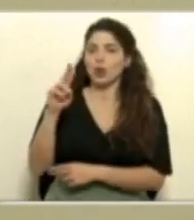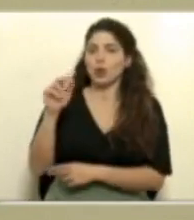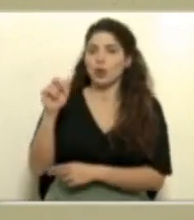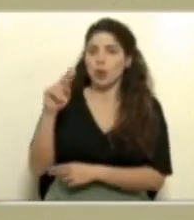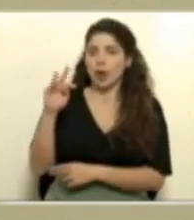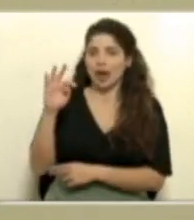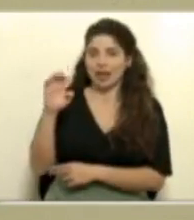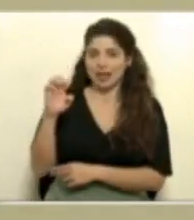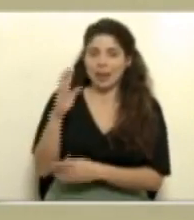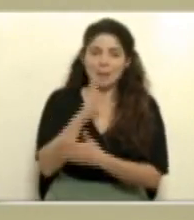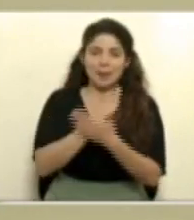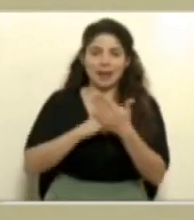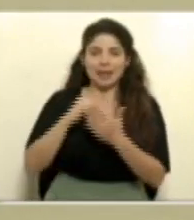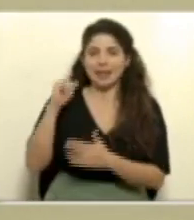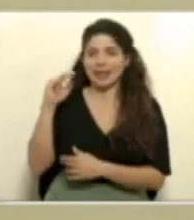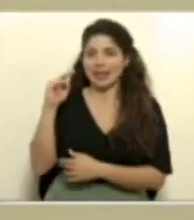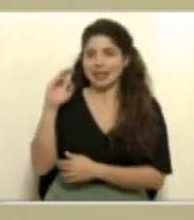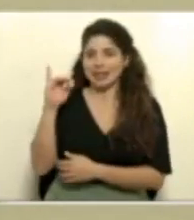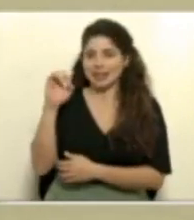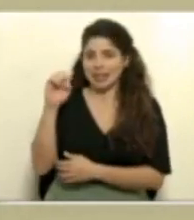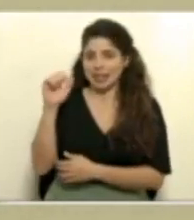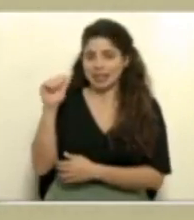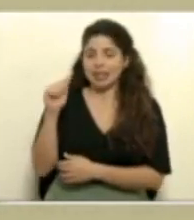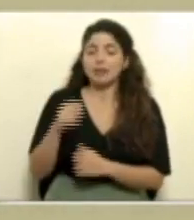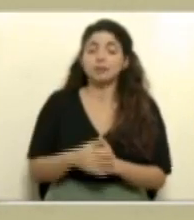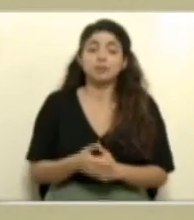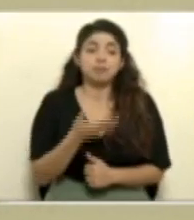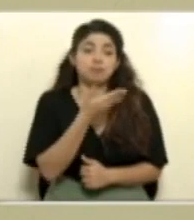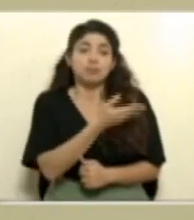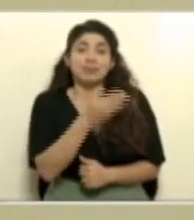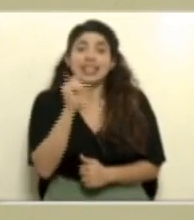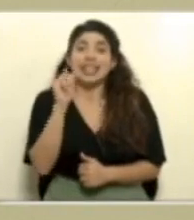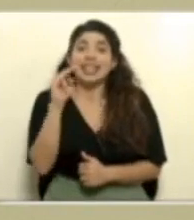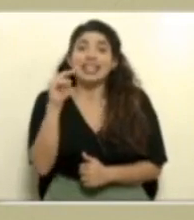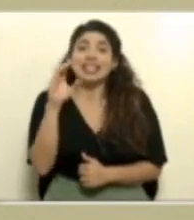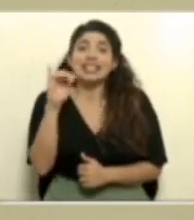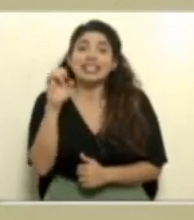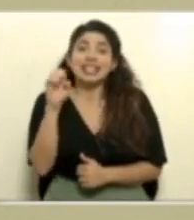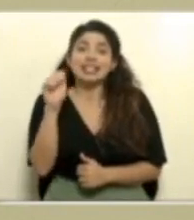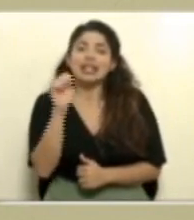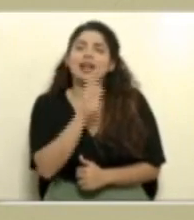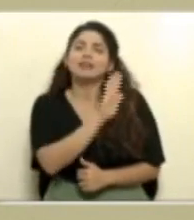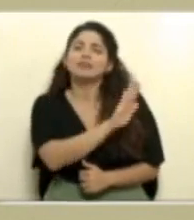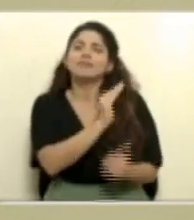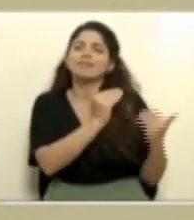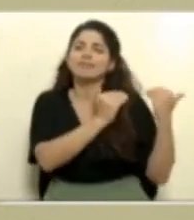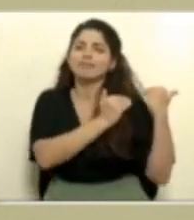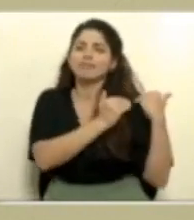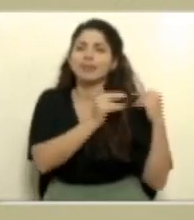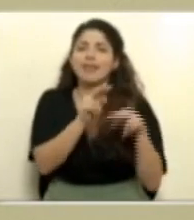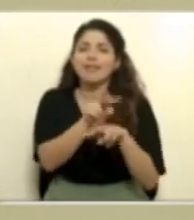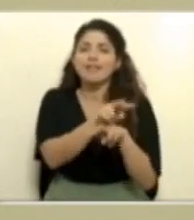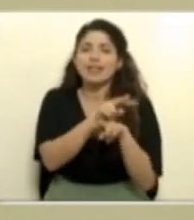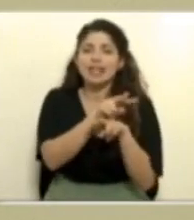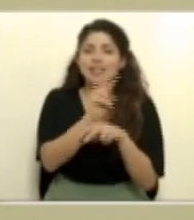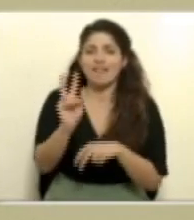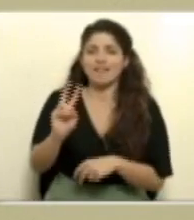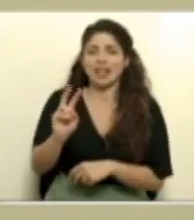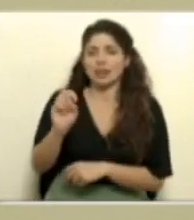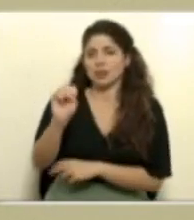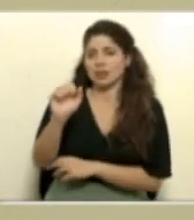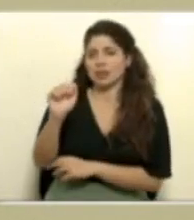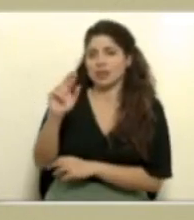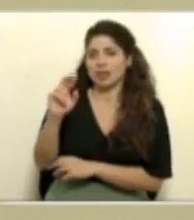Incienza con nosotros hoy es que Incienza a través de la vigilancia del virus SARS-CoV-2